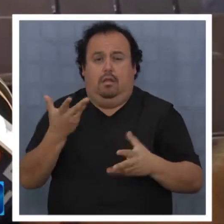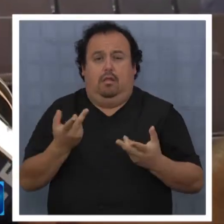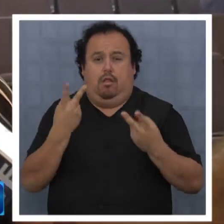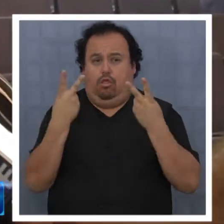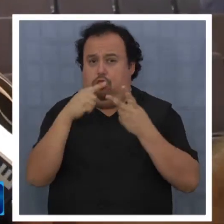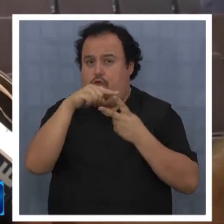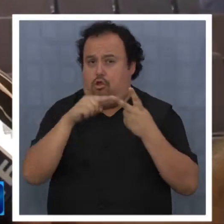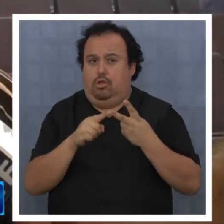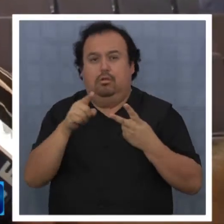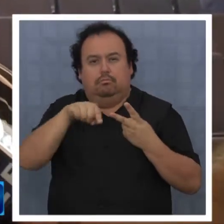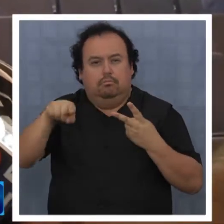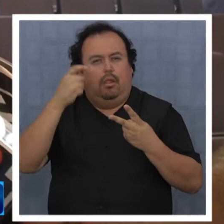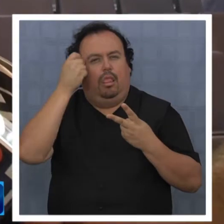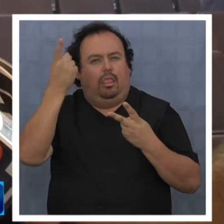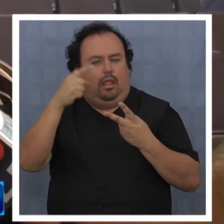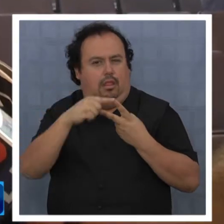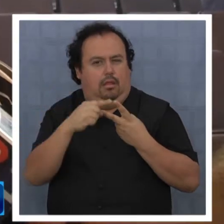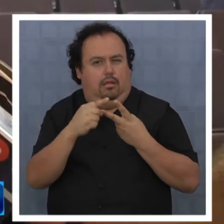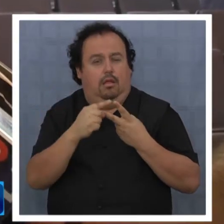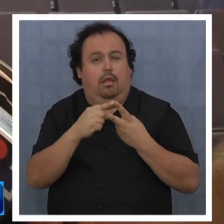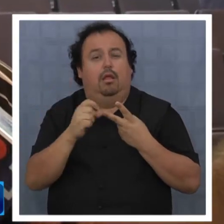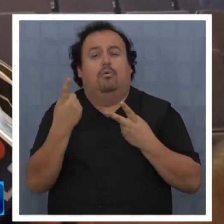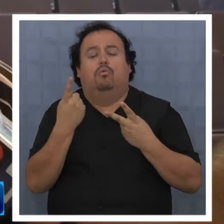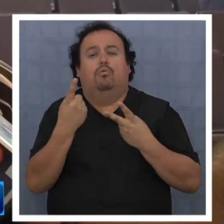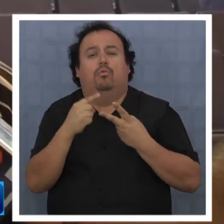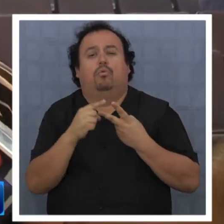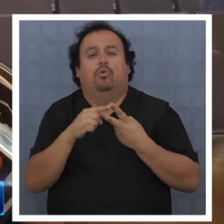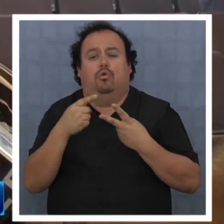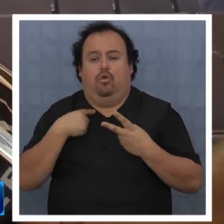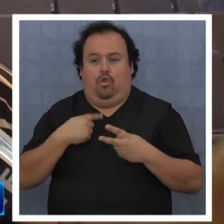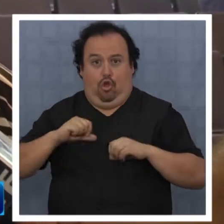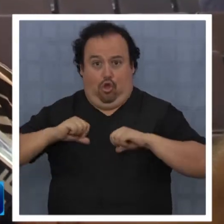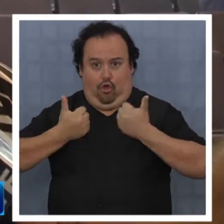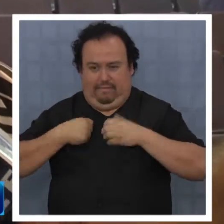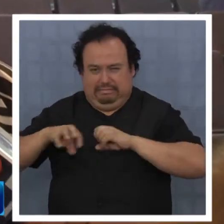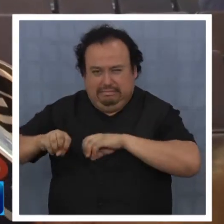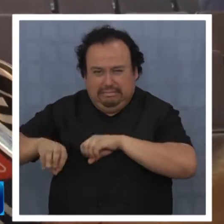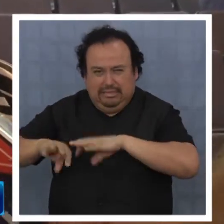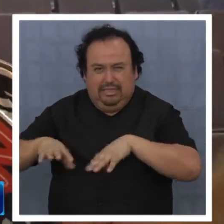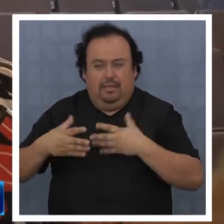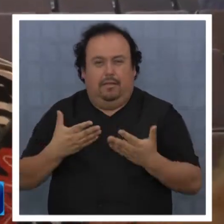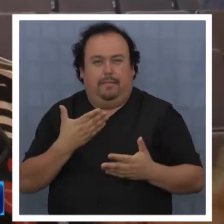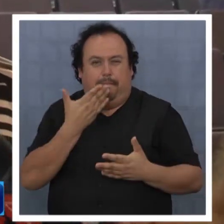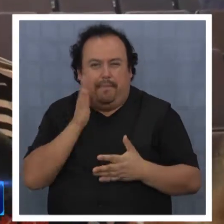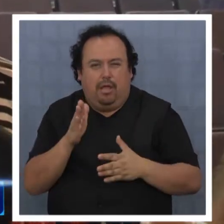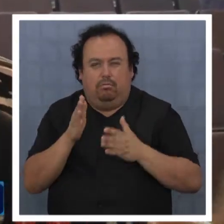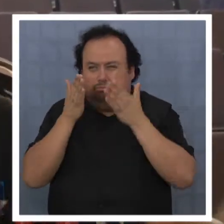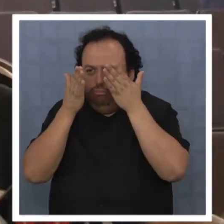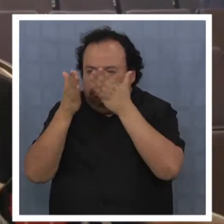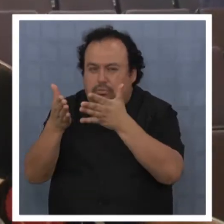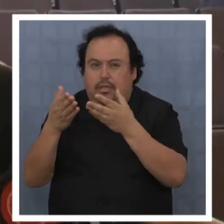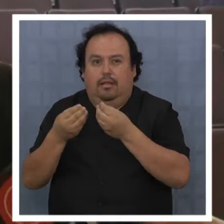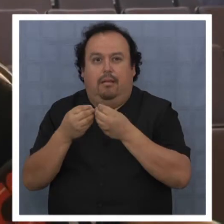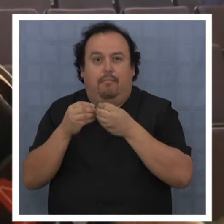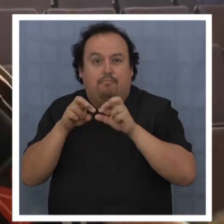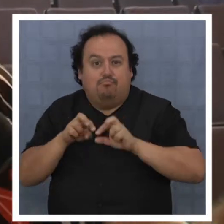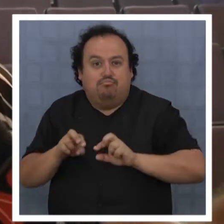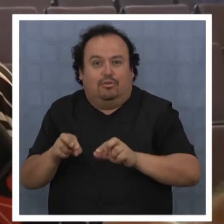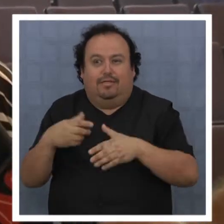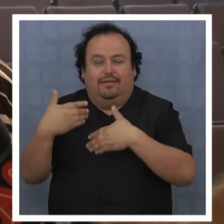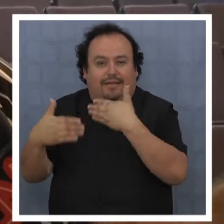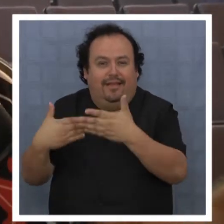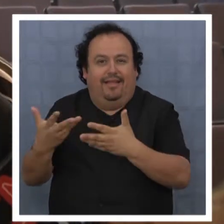importantes que usted tiene que entender. Una, si nosotros no preparamos a nuestros jóvenes y les damos el horizonte y la posibilidad de que